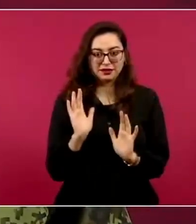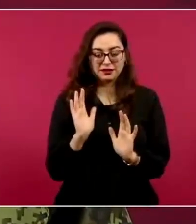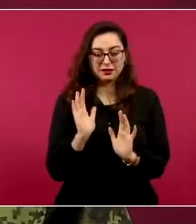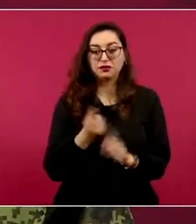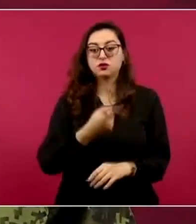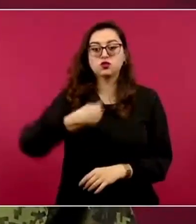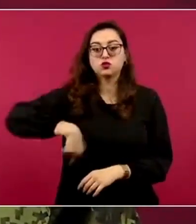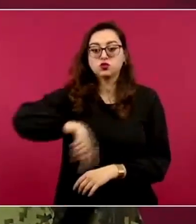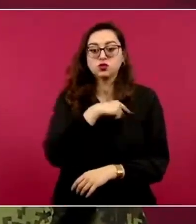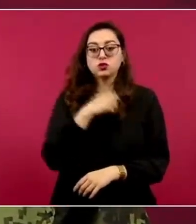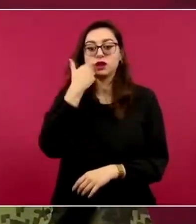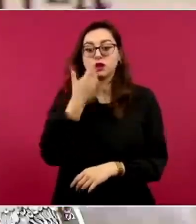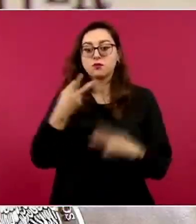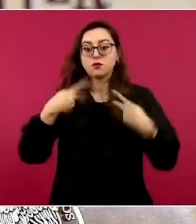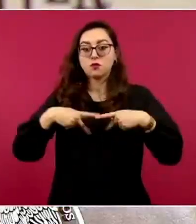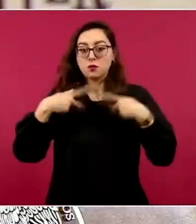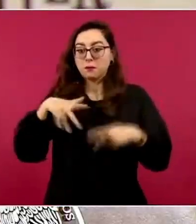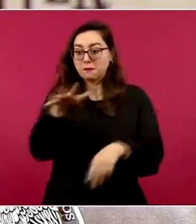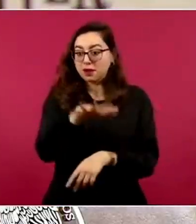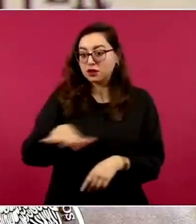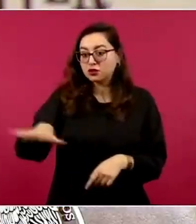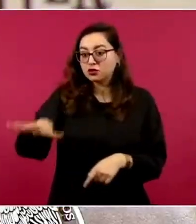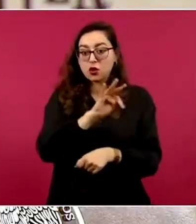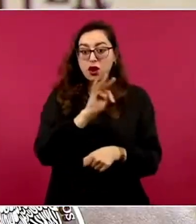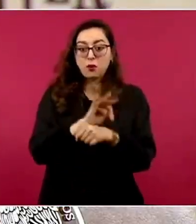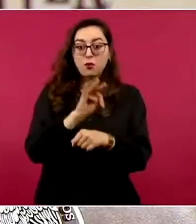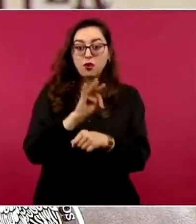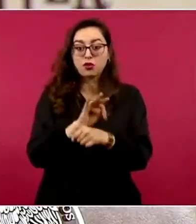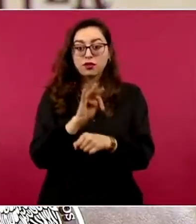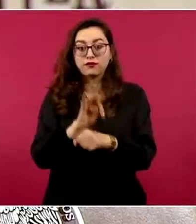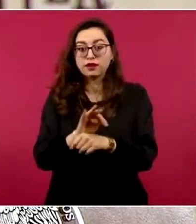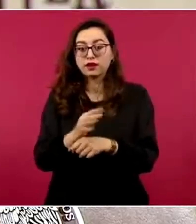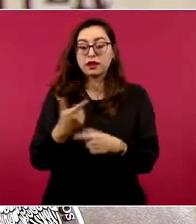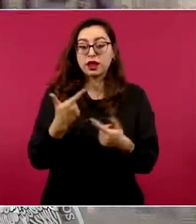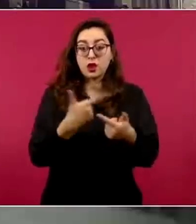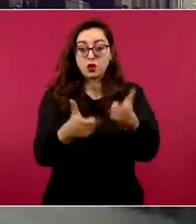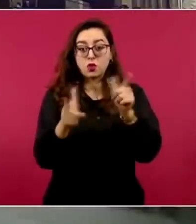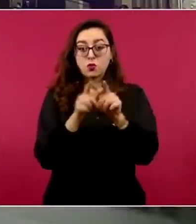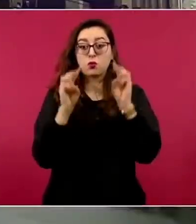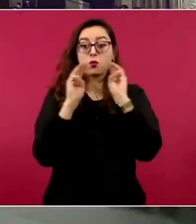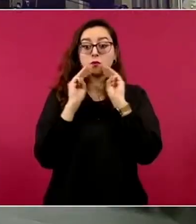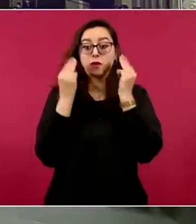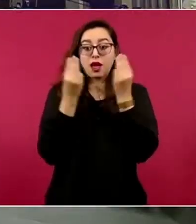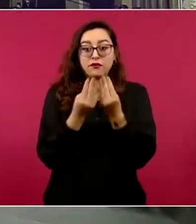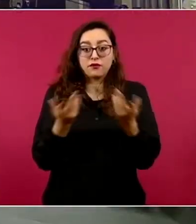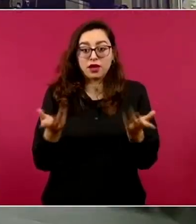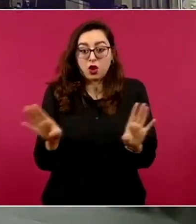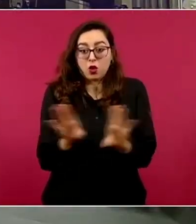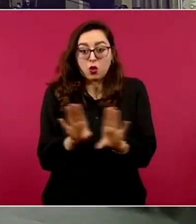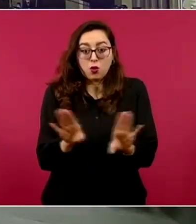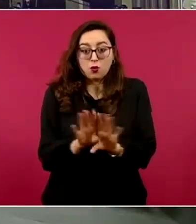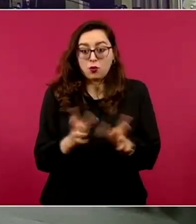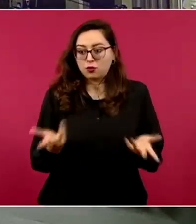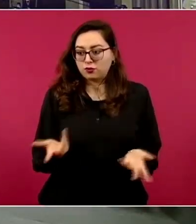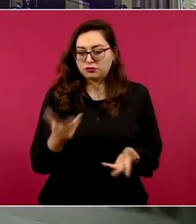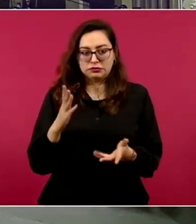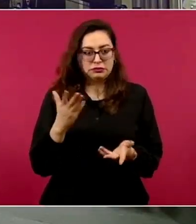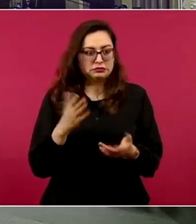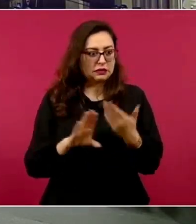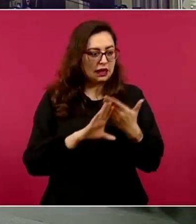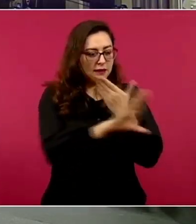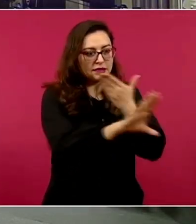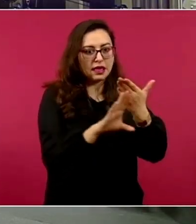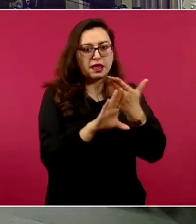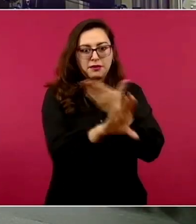analizando qué están haciendo los grupos delincuenciales y qué necesitamos hacer en contra de ellos para